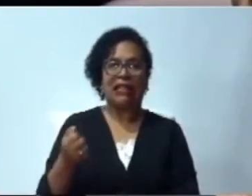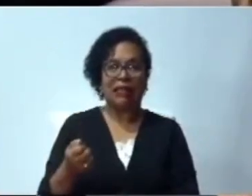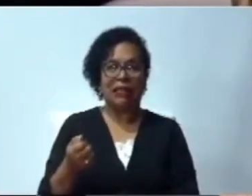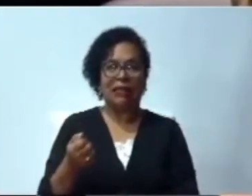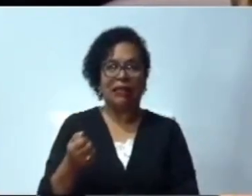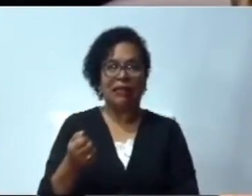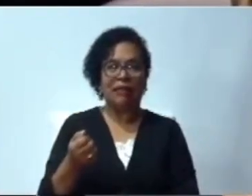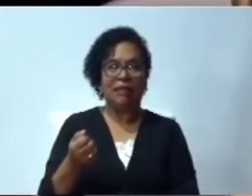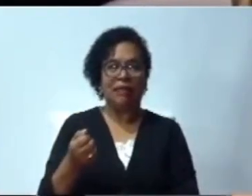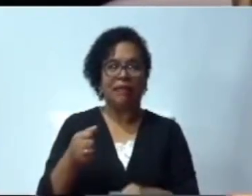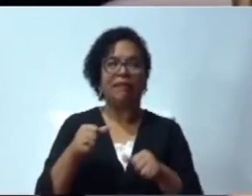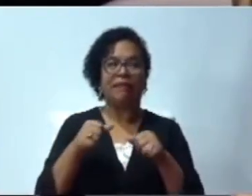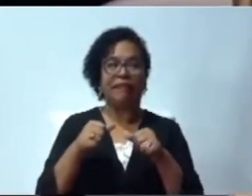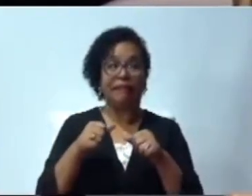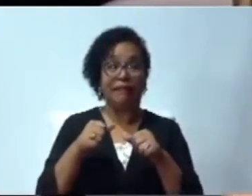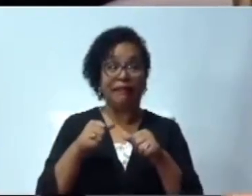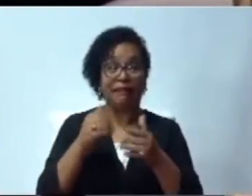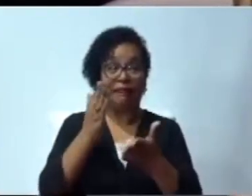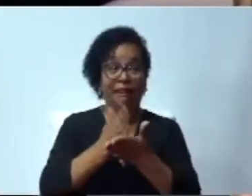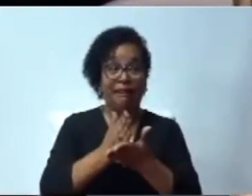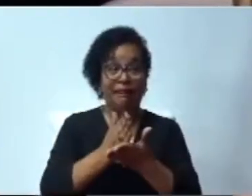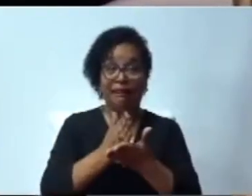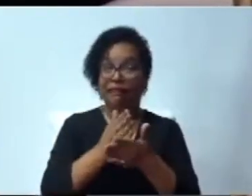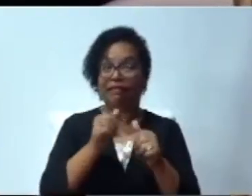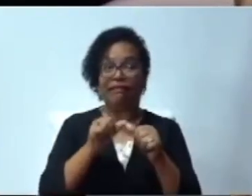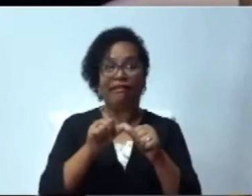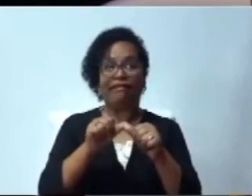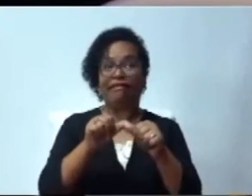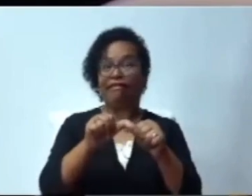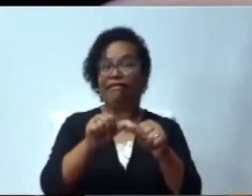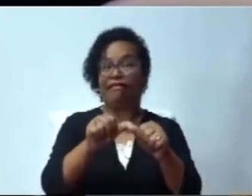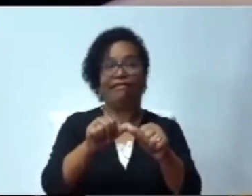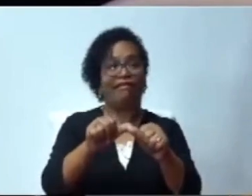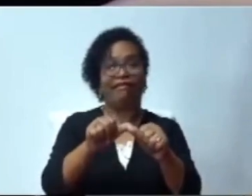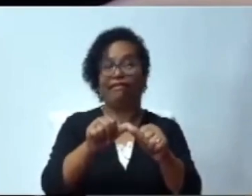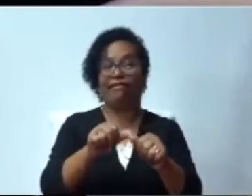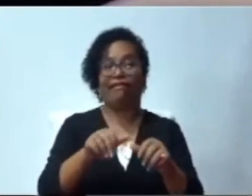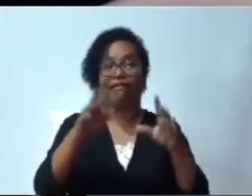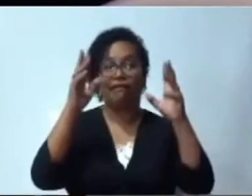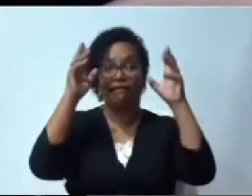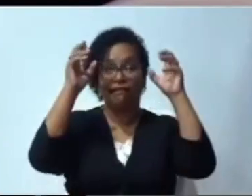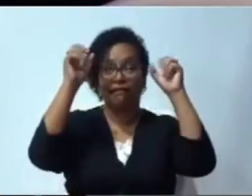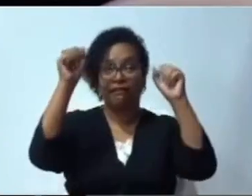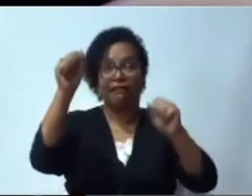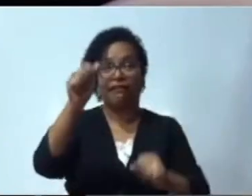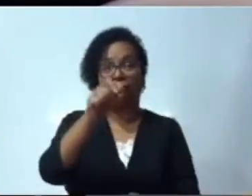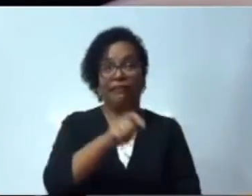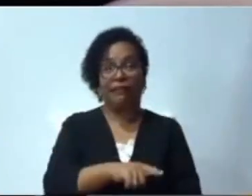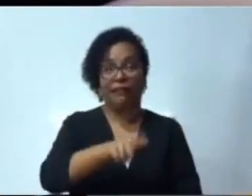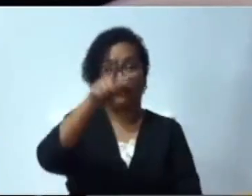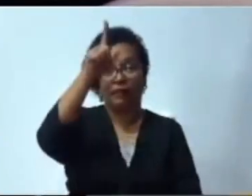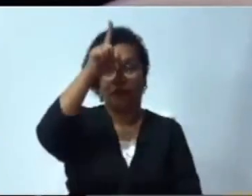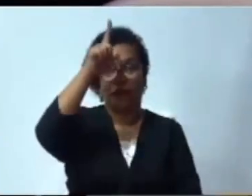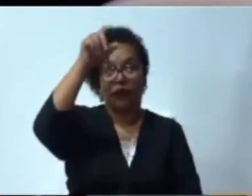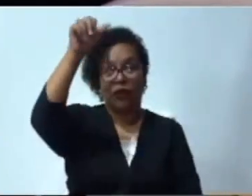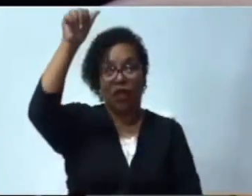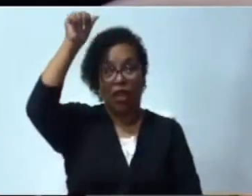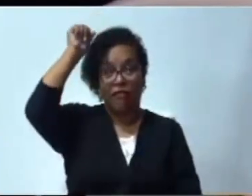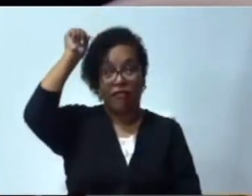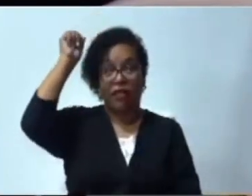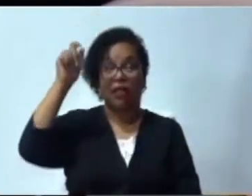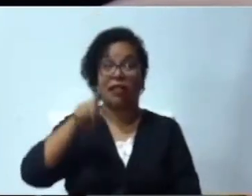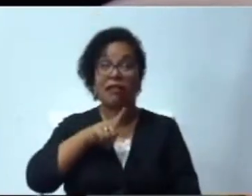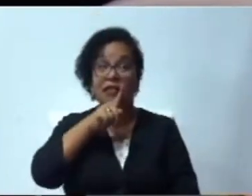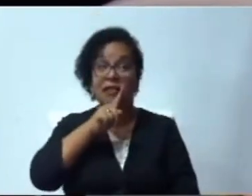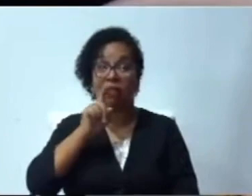Presidente Luis Abinader, el deudar más el país no es cambio, eso es un atraso.